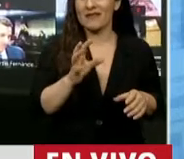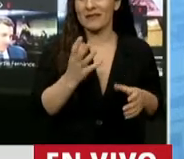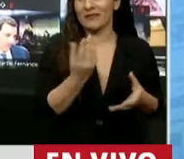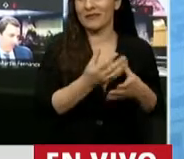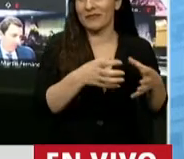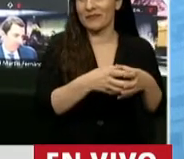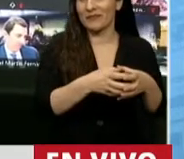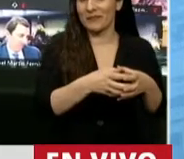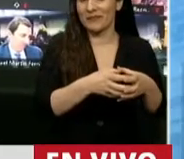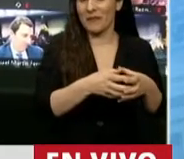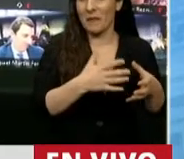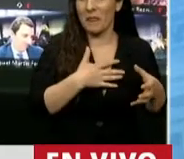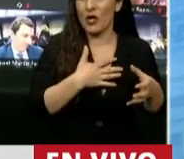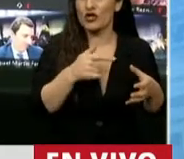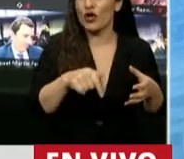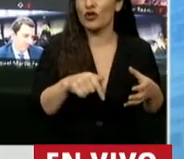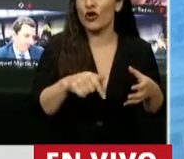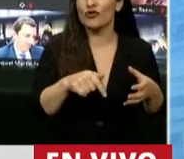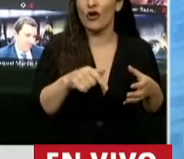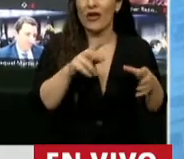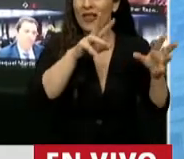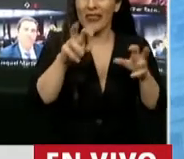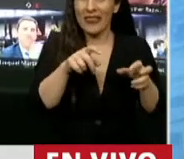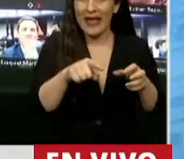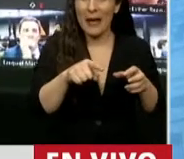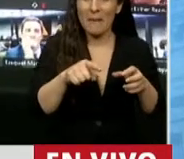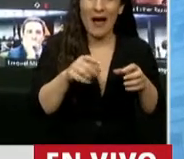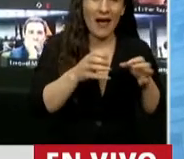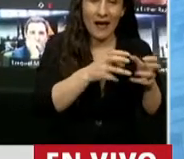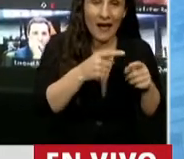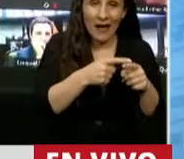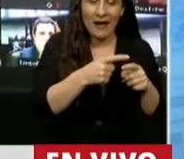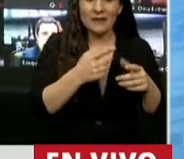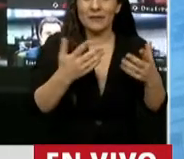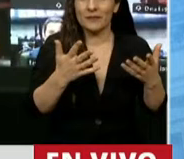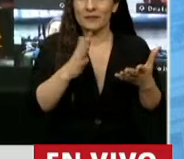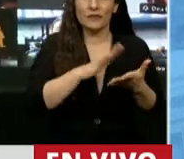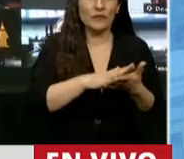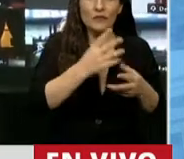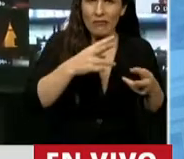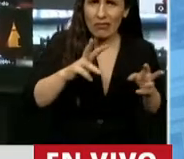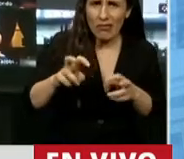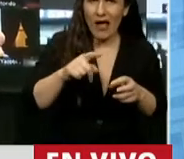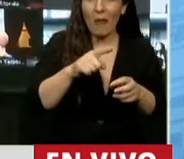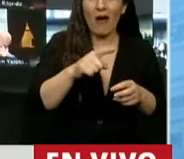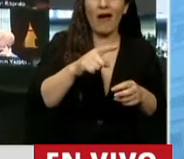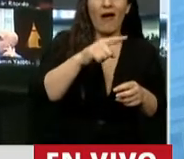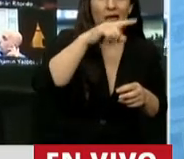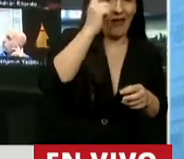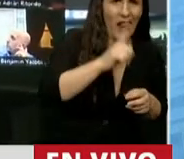para nosotros la discusión de esta cuestión que hace a intereses que deben discutir entre Nación